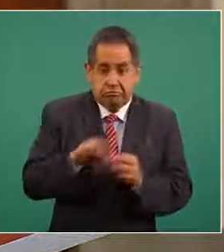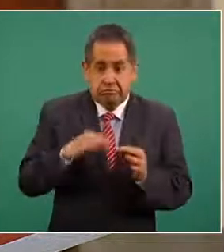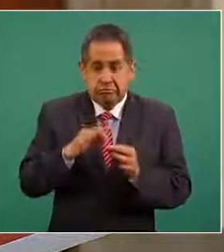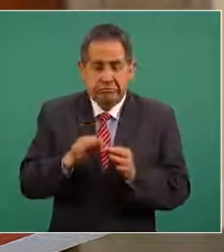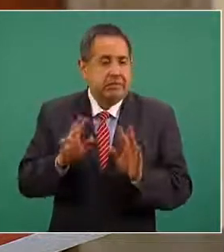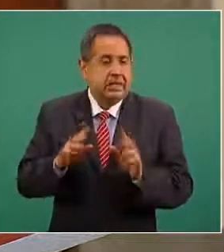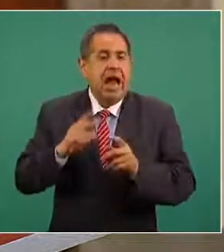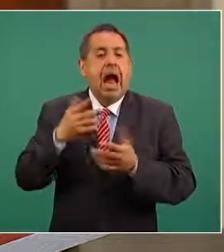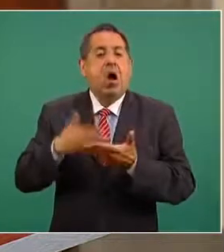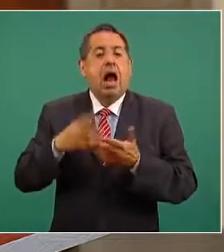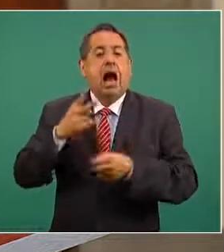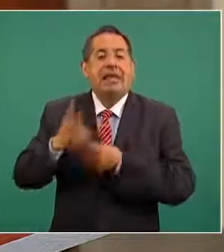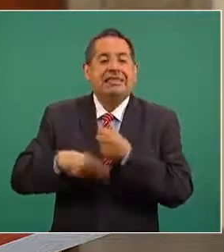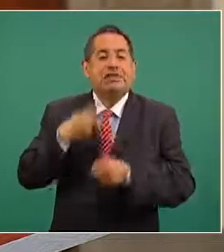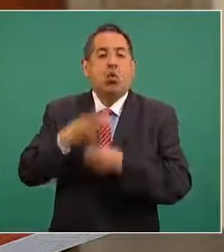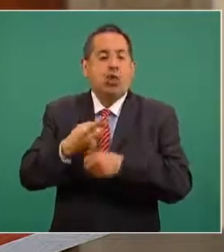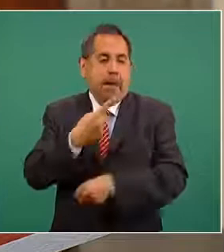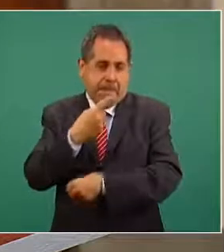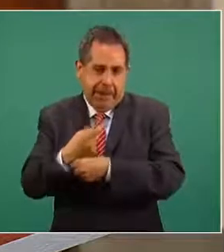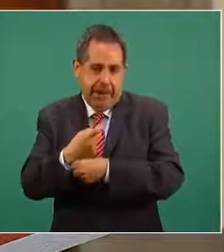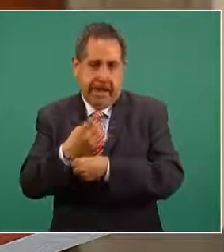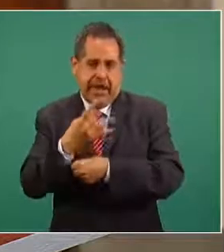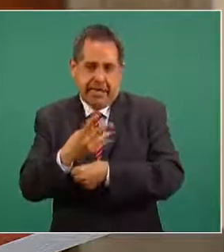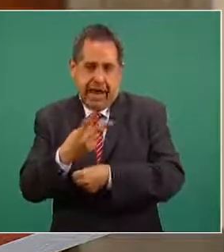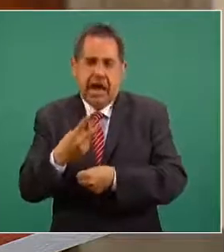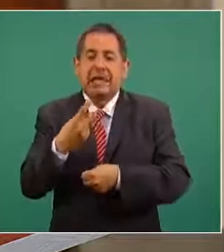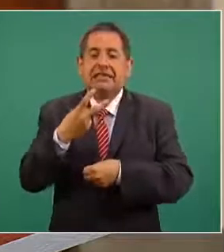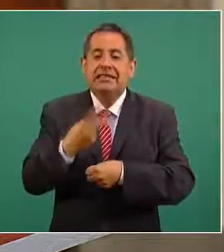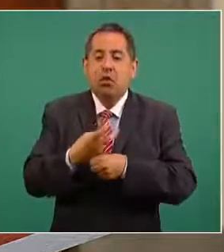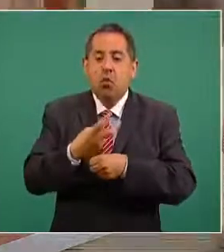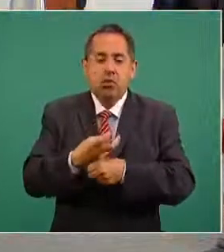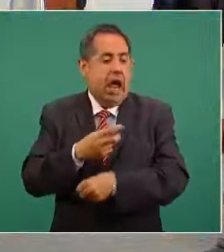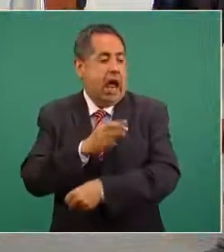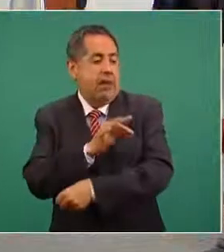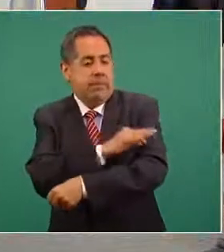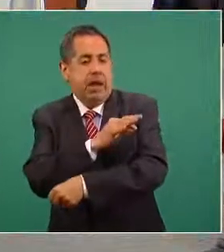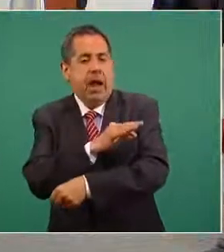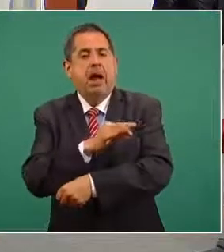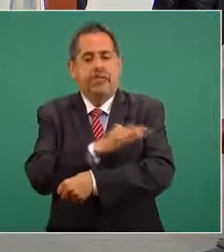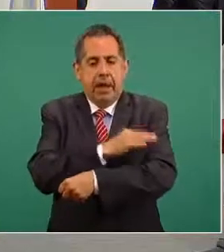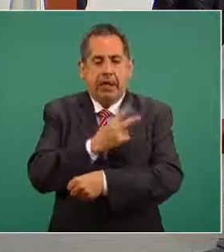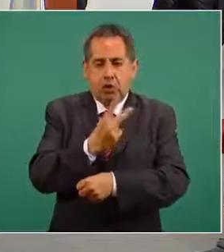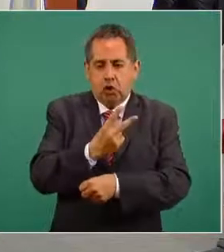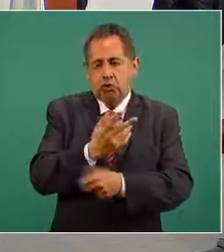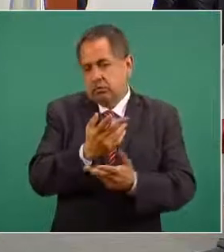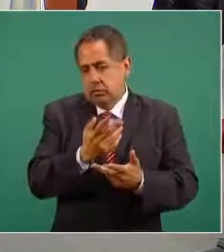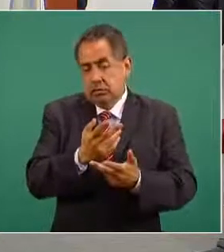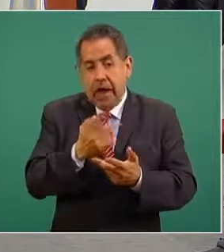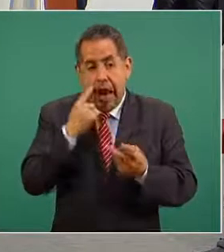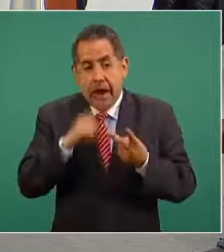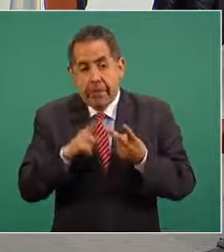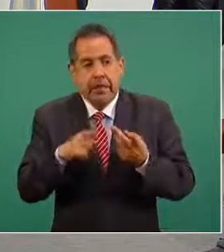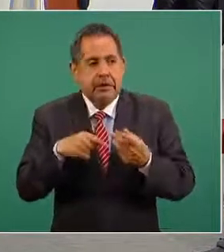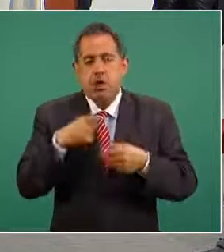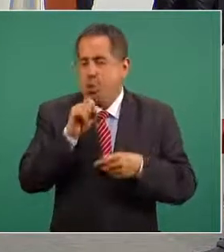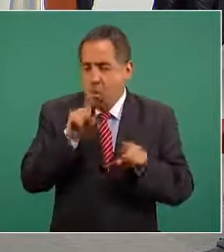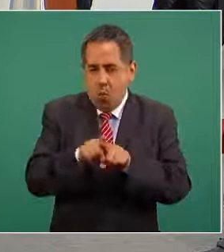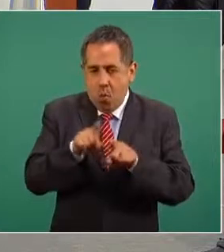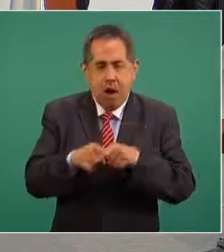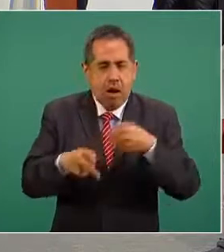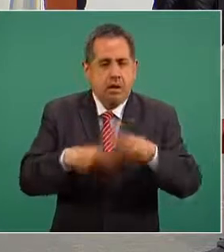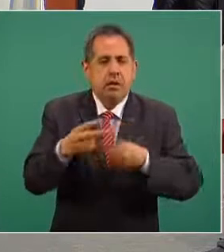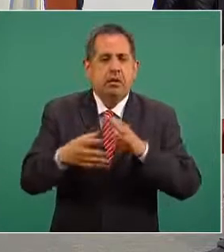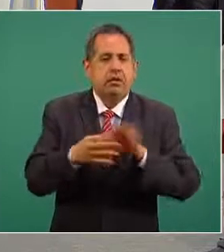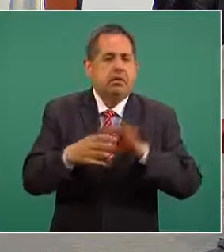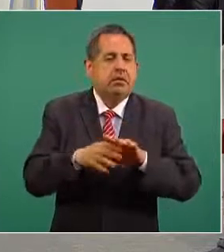corresponde la segunda pues se va a hacer lo mismo ya vamos a informarles